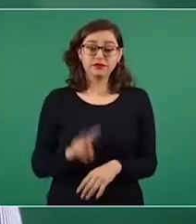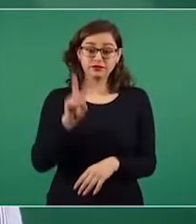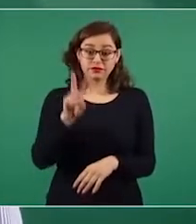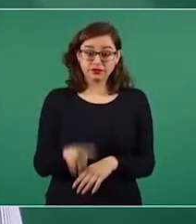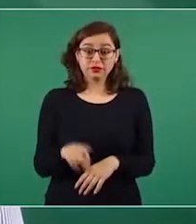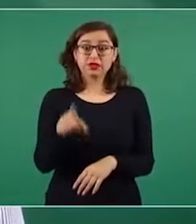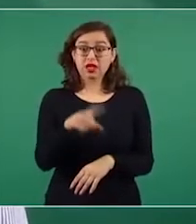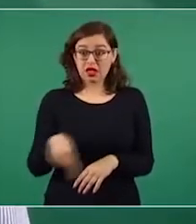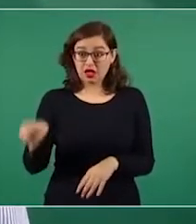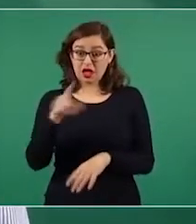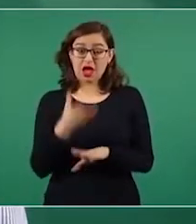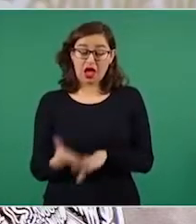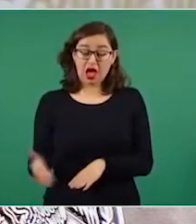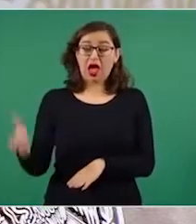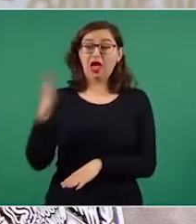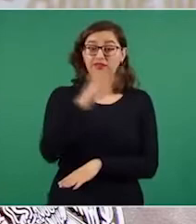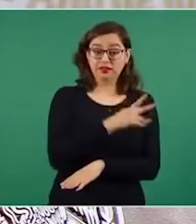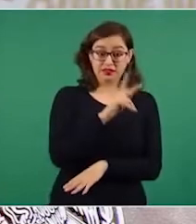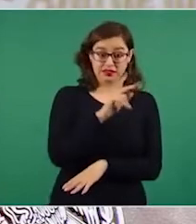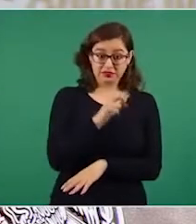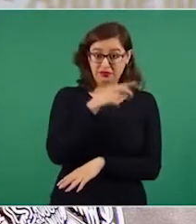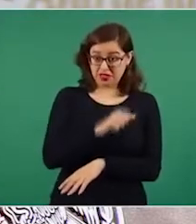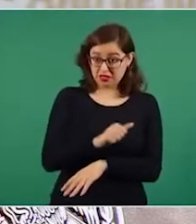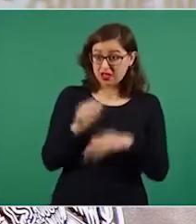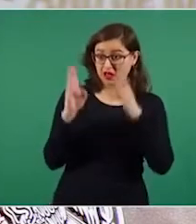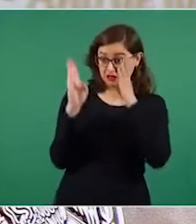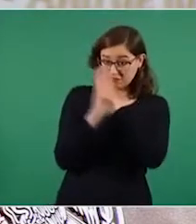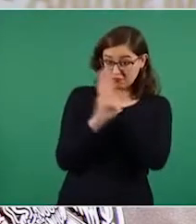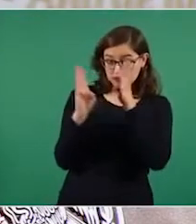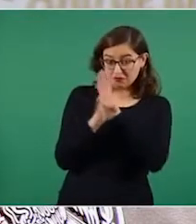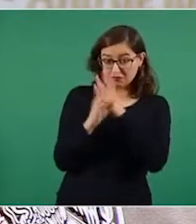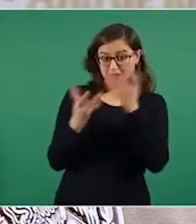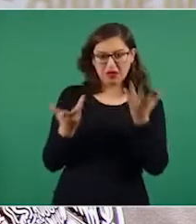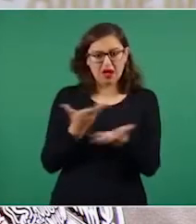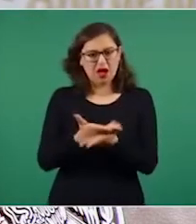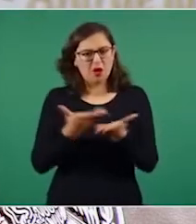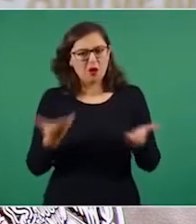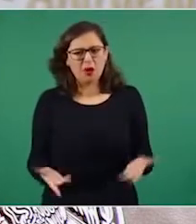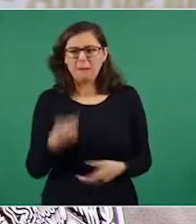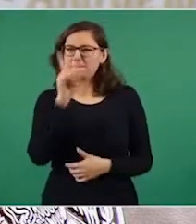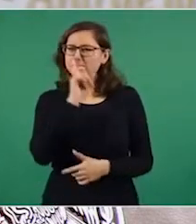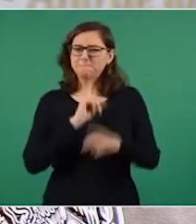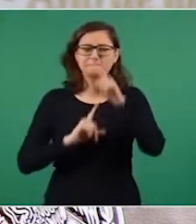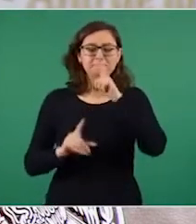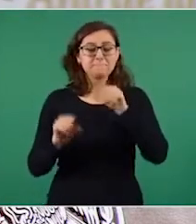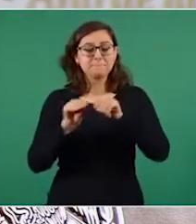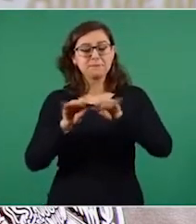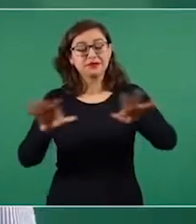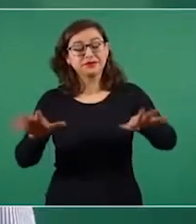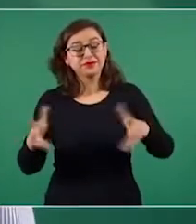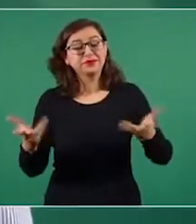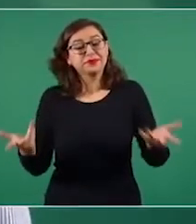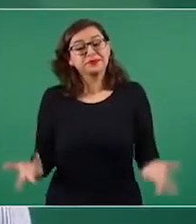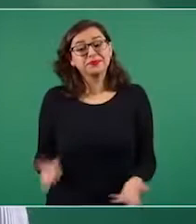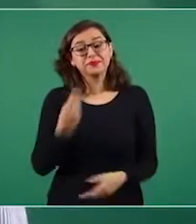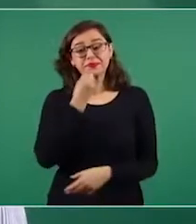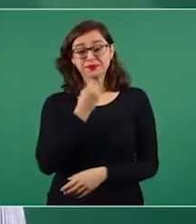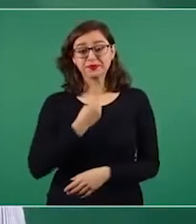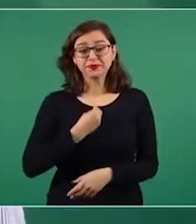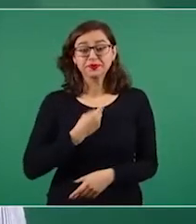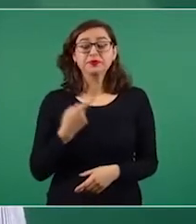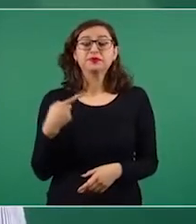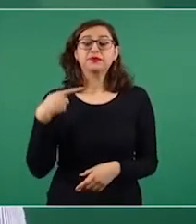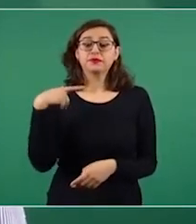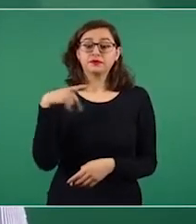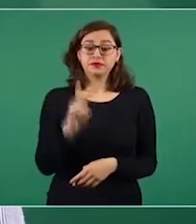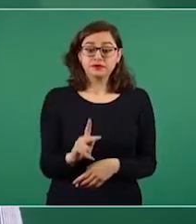espionaje del gobierno de Enrique Peña Nieto. Queremos manifestar nuestra solidaridad con todos los ciudadanos que